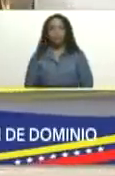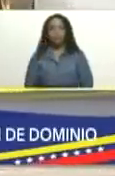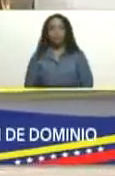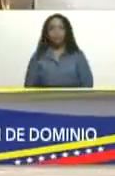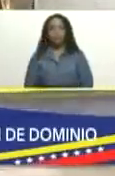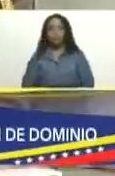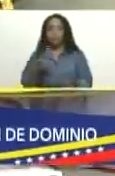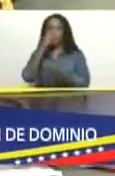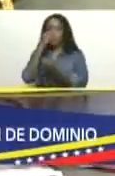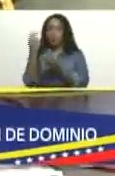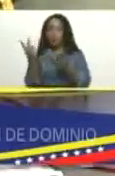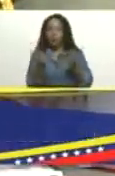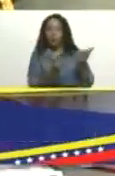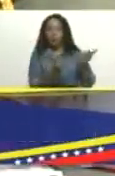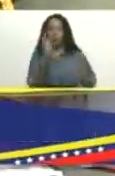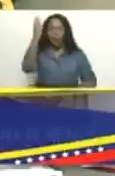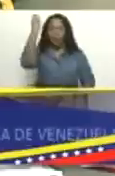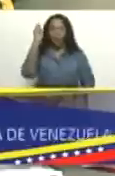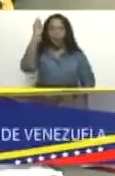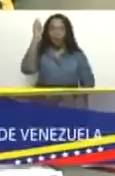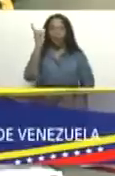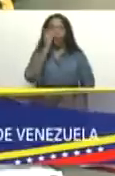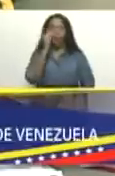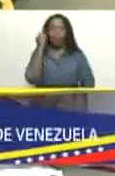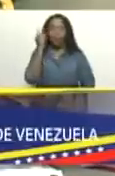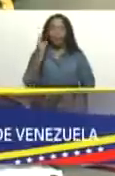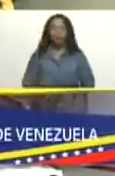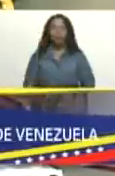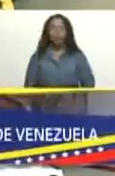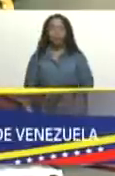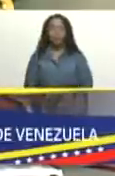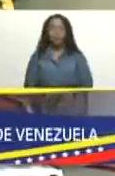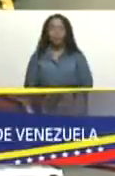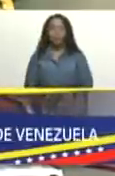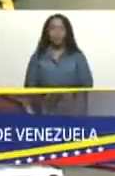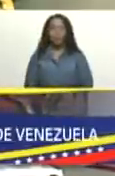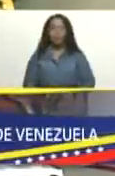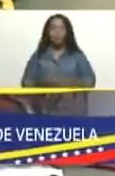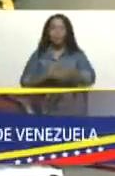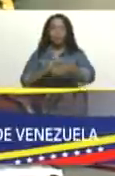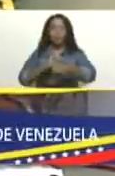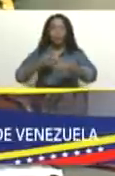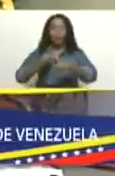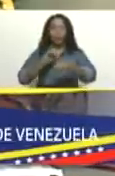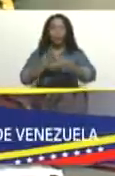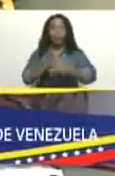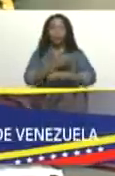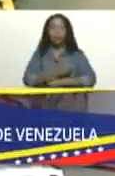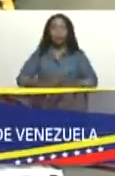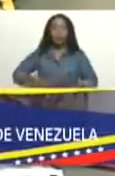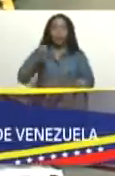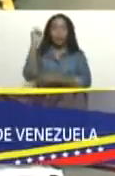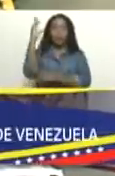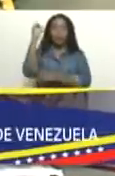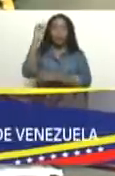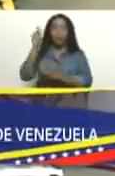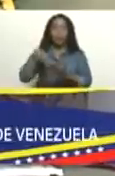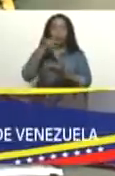Bienvenidos diputados, diputadas, doctor Jorge Rodríguez, presidente de la Asamblea Nacional.